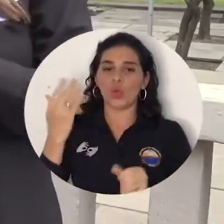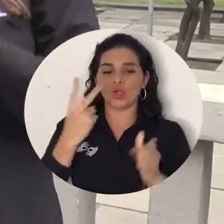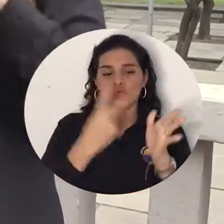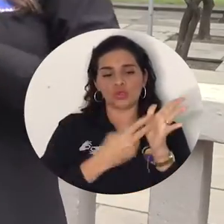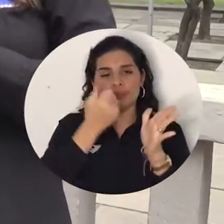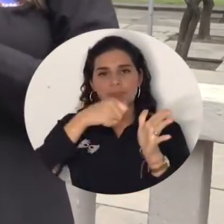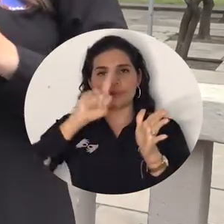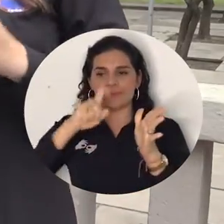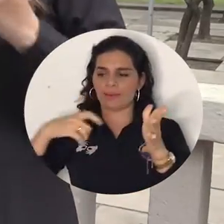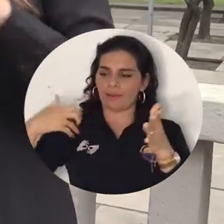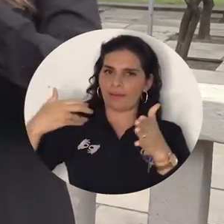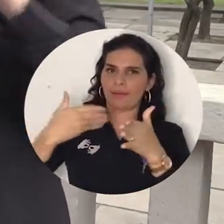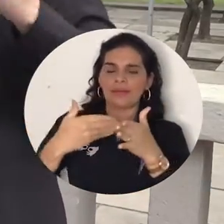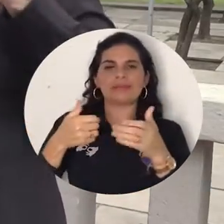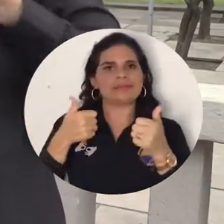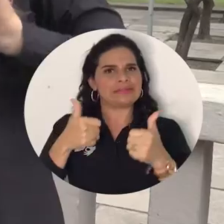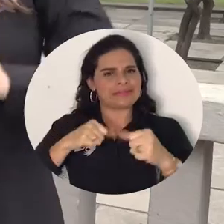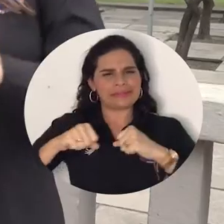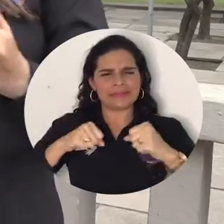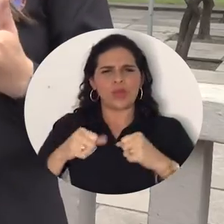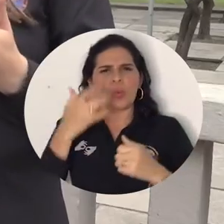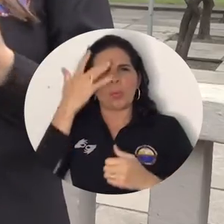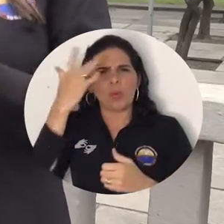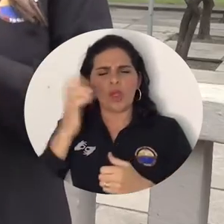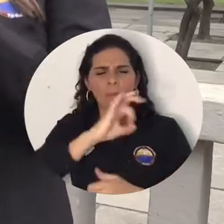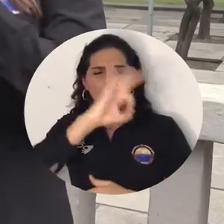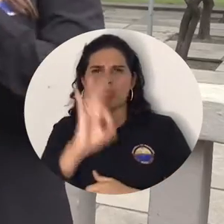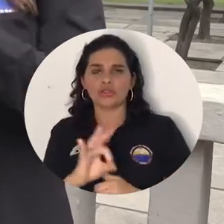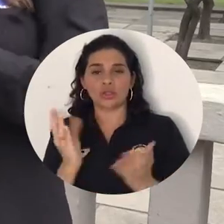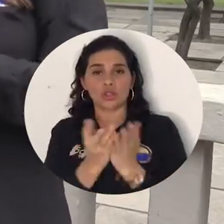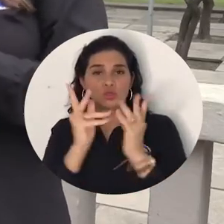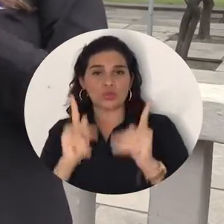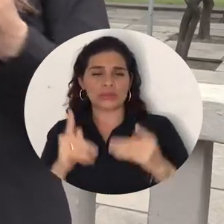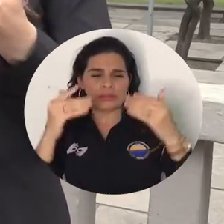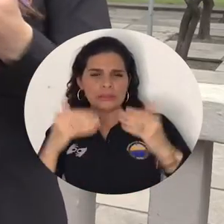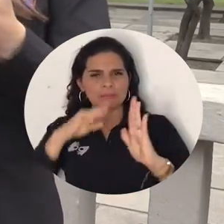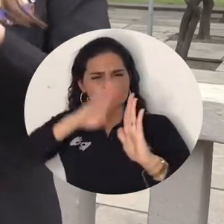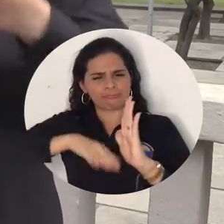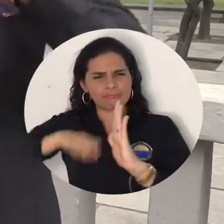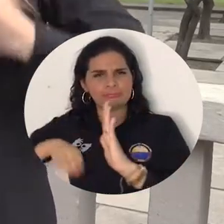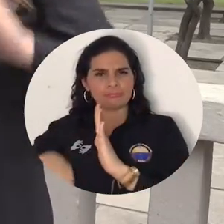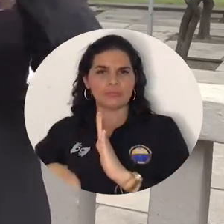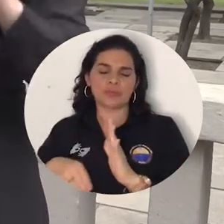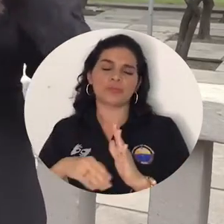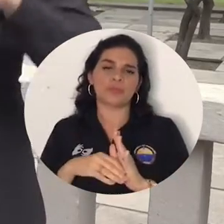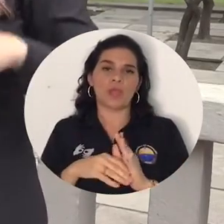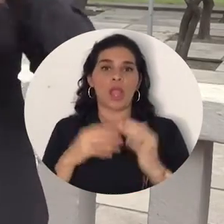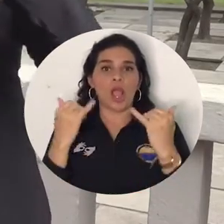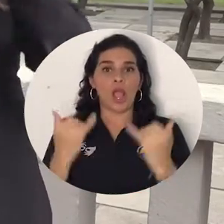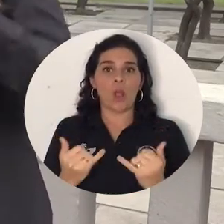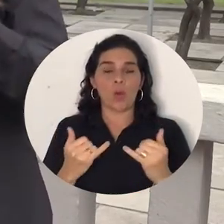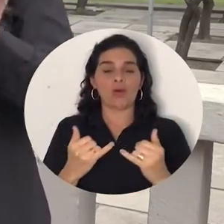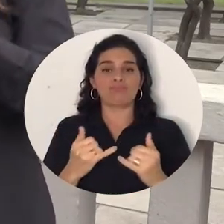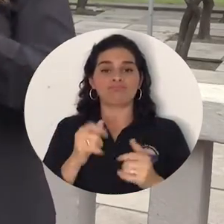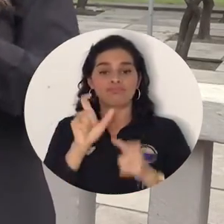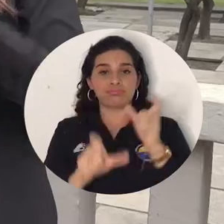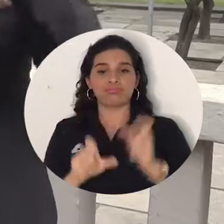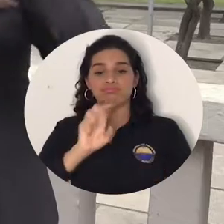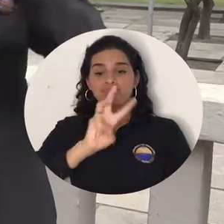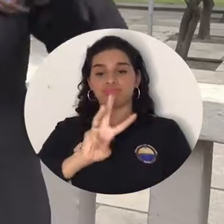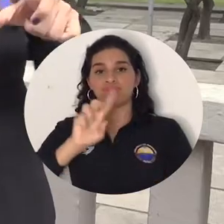2016, inclusive generando esa exoneración de matrícula para los estudiantes en condición de discapacidad. Ya hoy tenemos 31